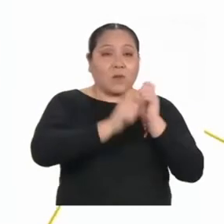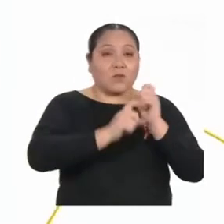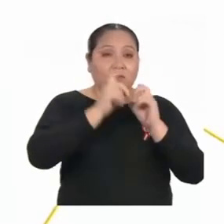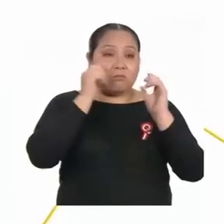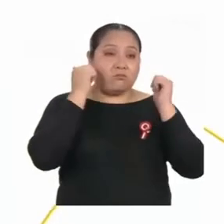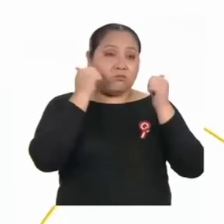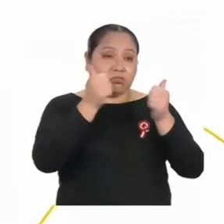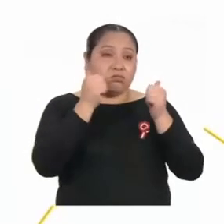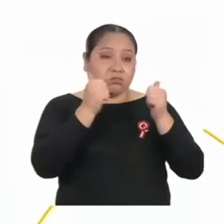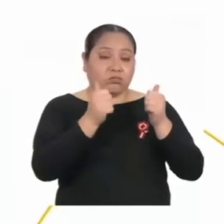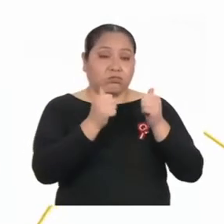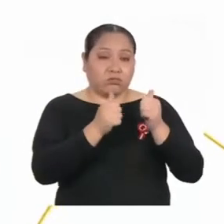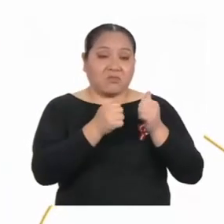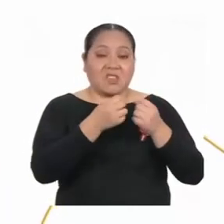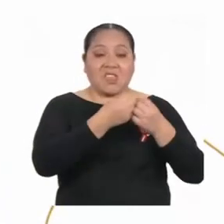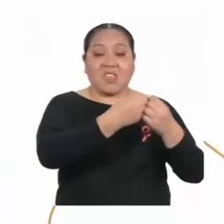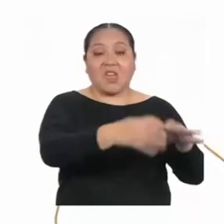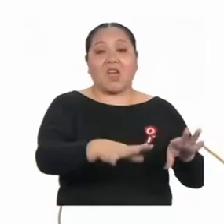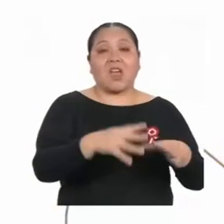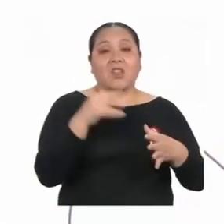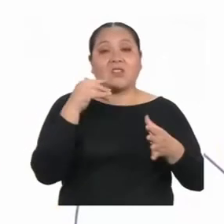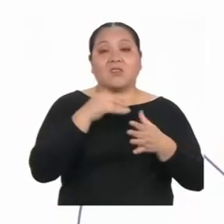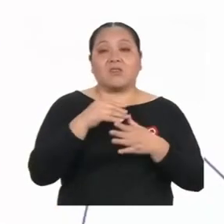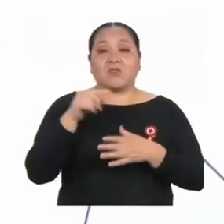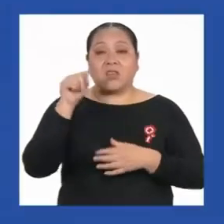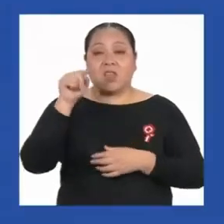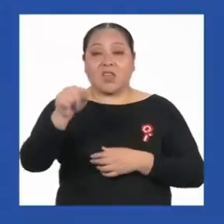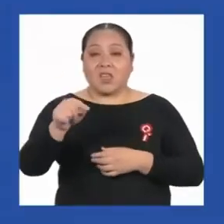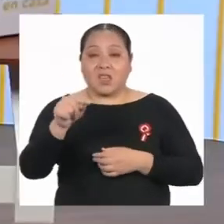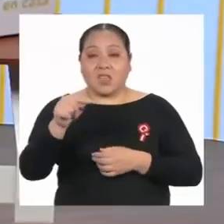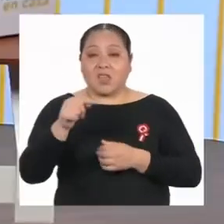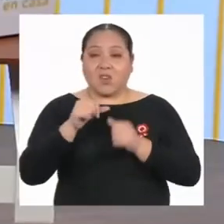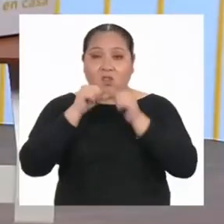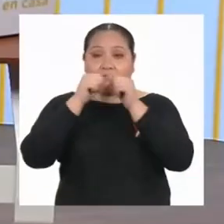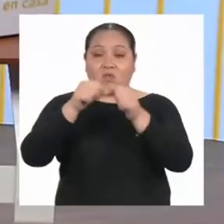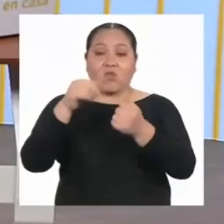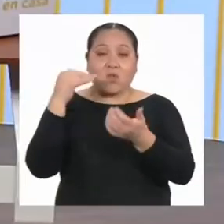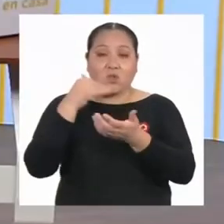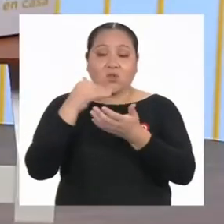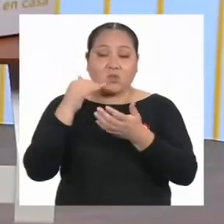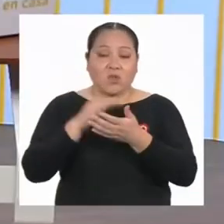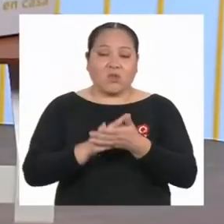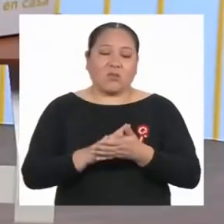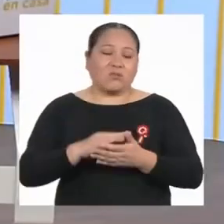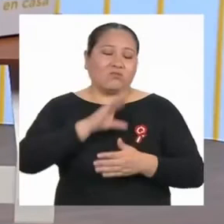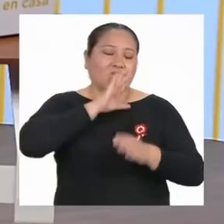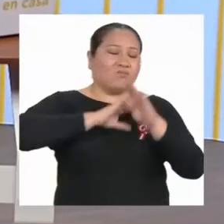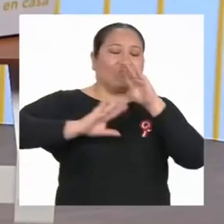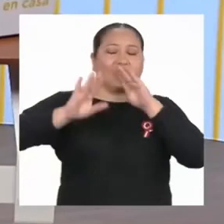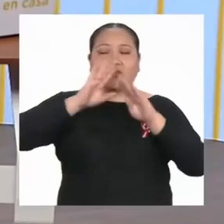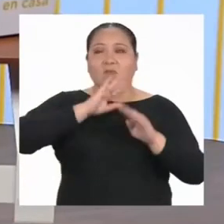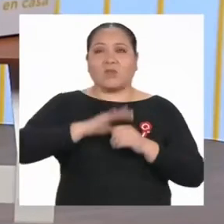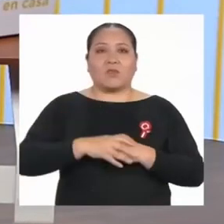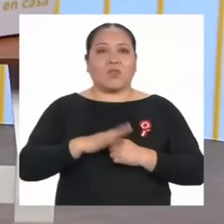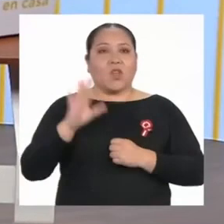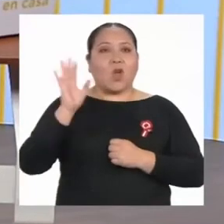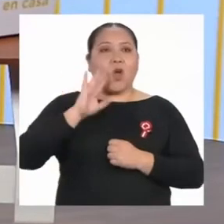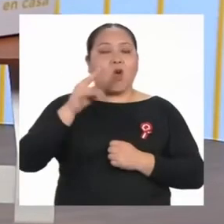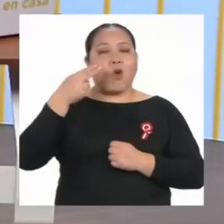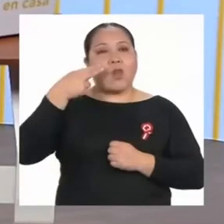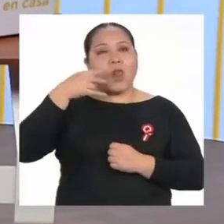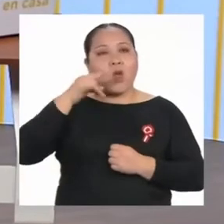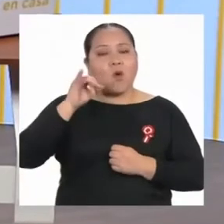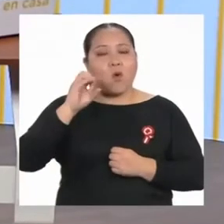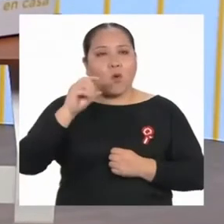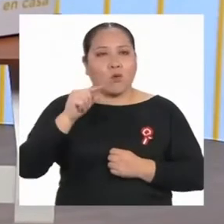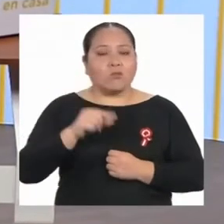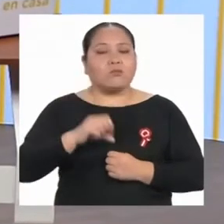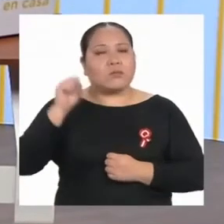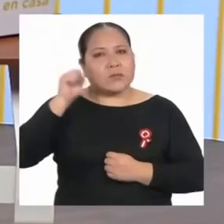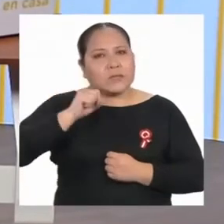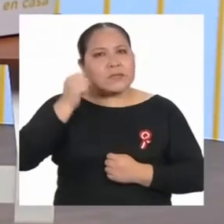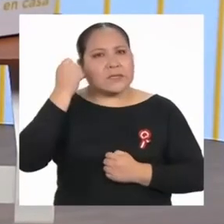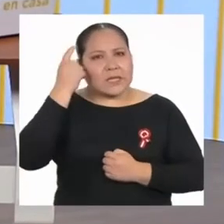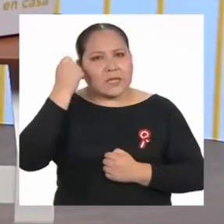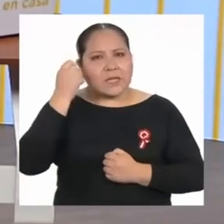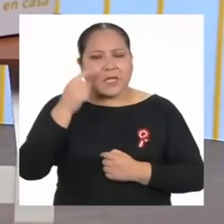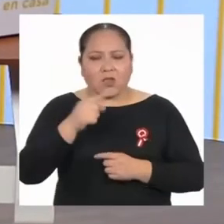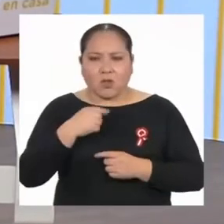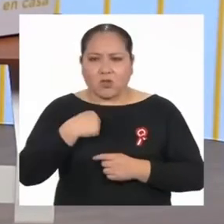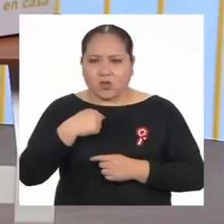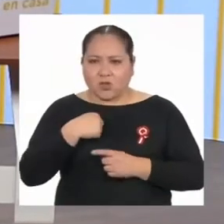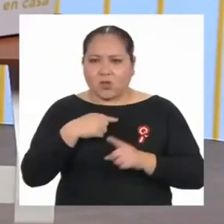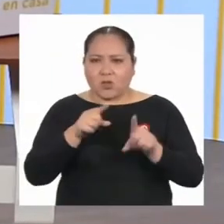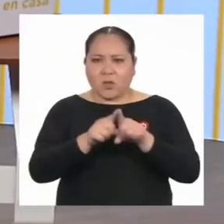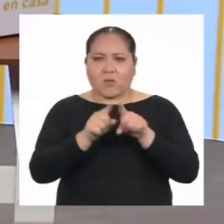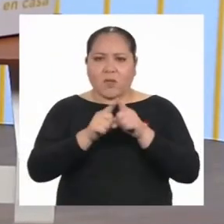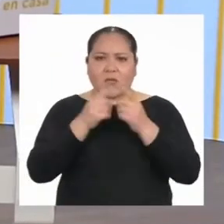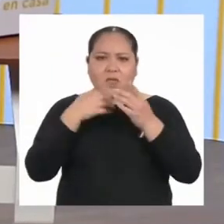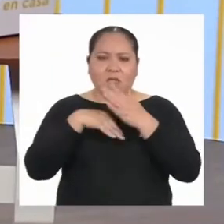La verdad que estar ahí solo me frustra. Hola, Hugo. Creo que te entiendo. Porque en el colegio yo alguna